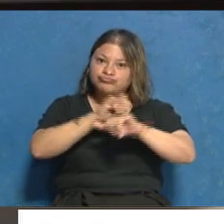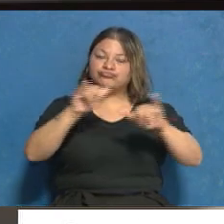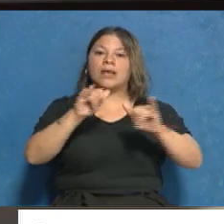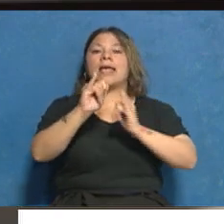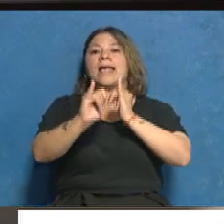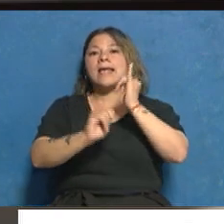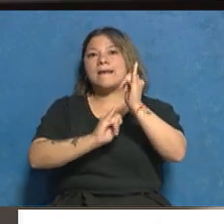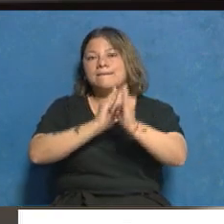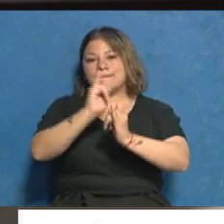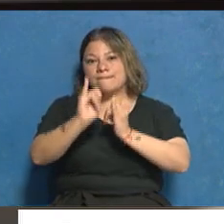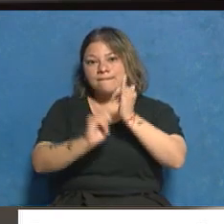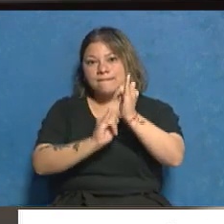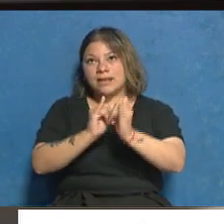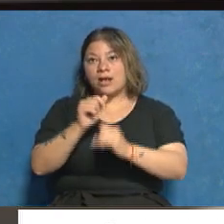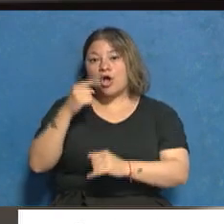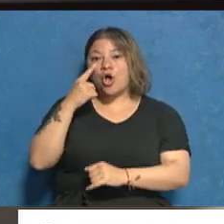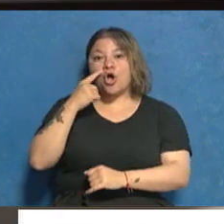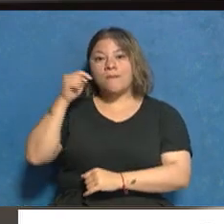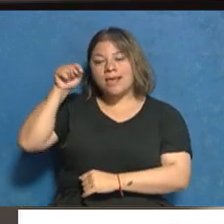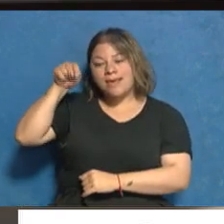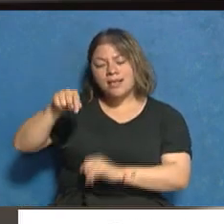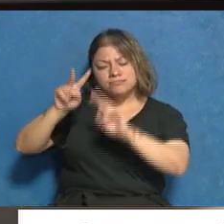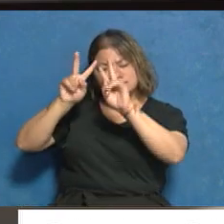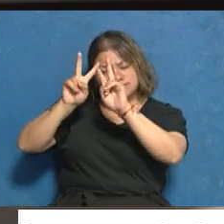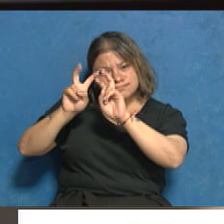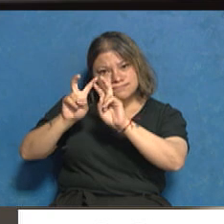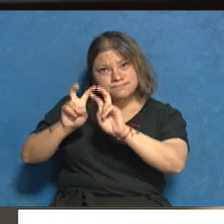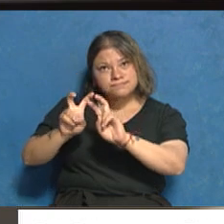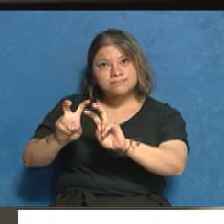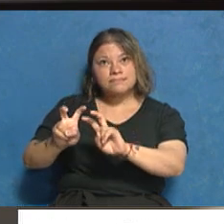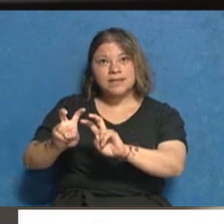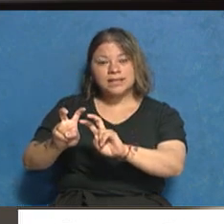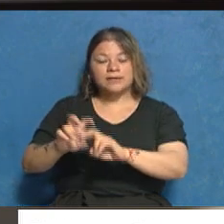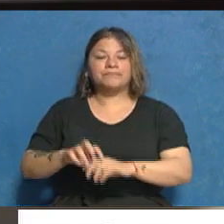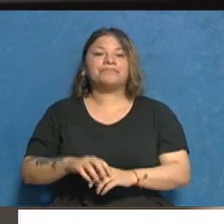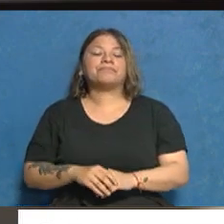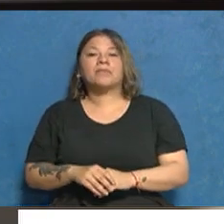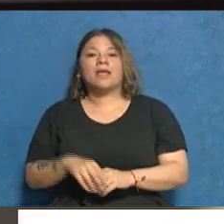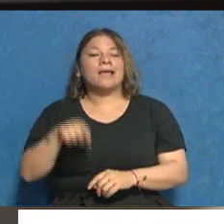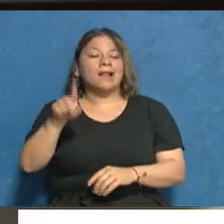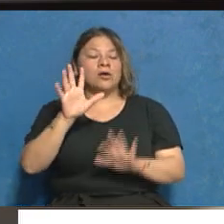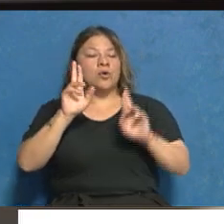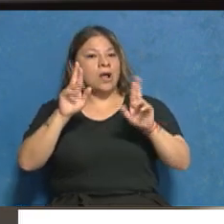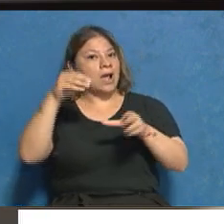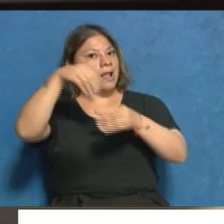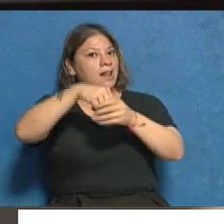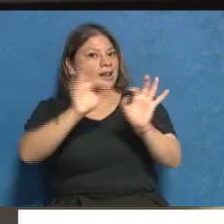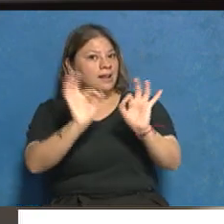explicando que hoy por hoy se encuentra siendo investigado y que esperan que no esté involucrado, pero que